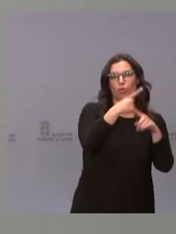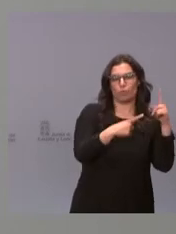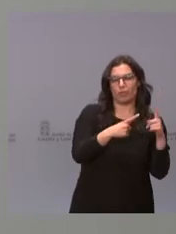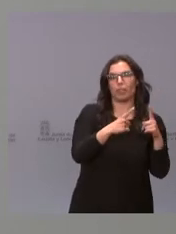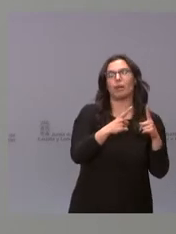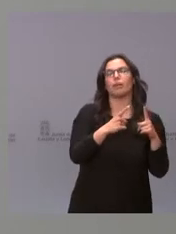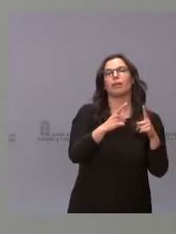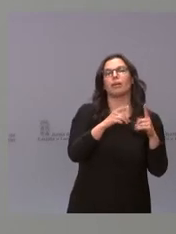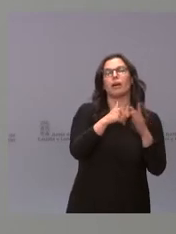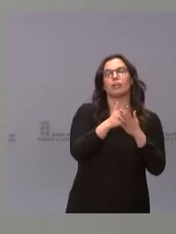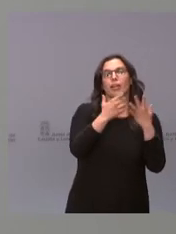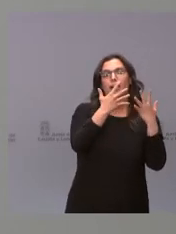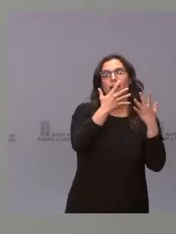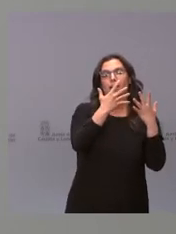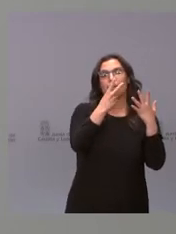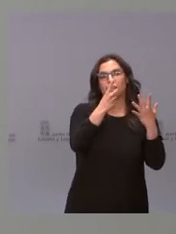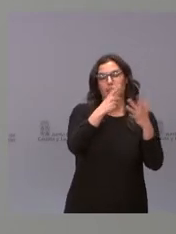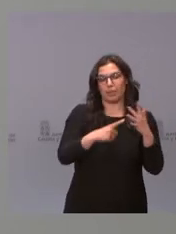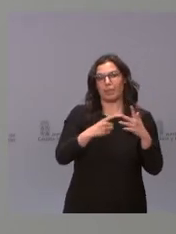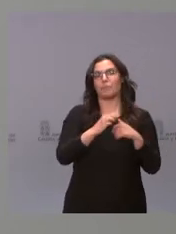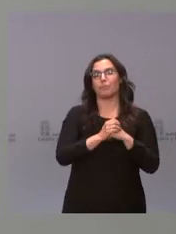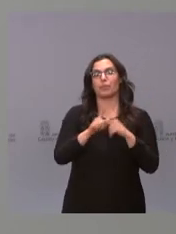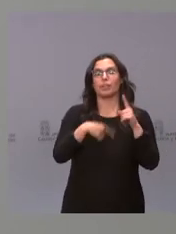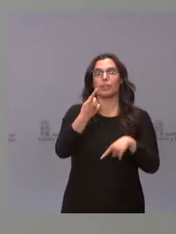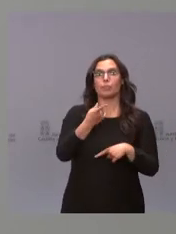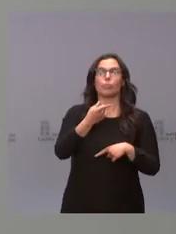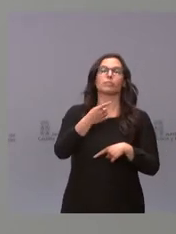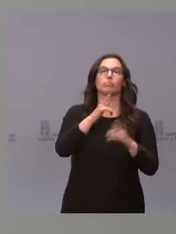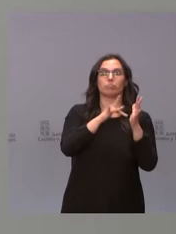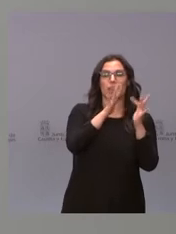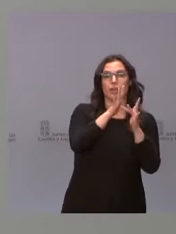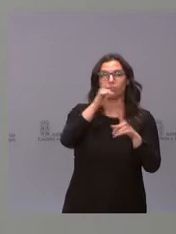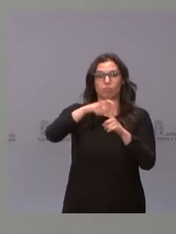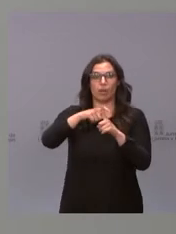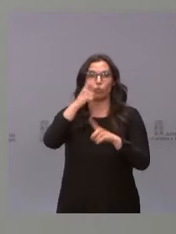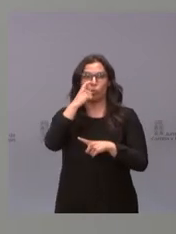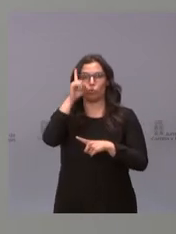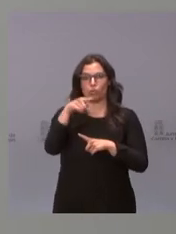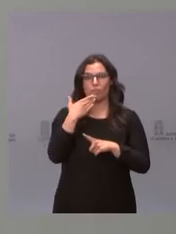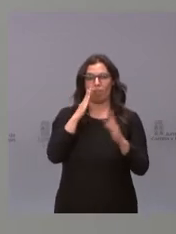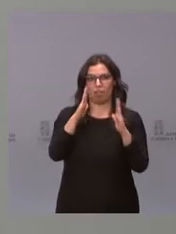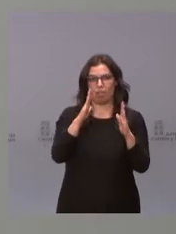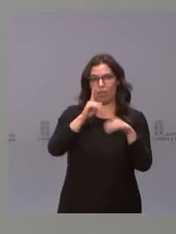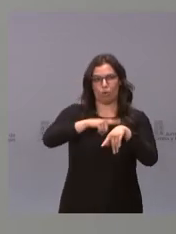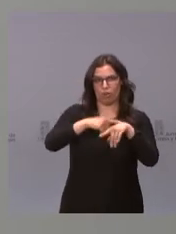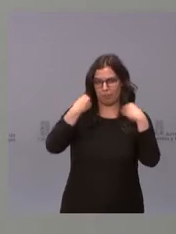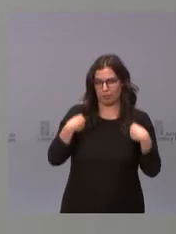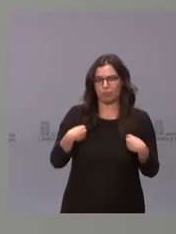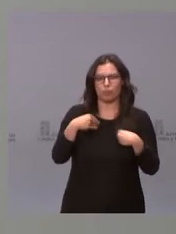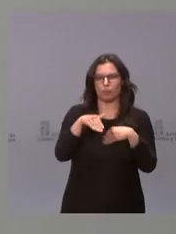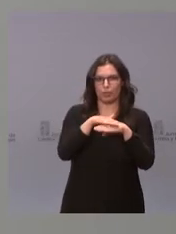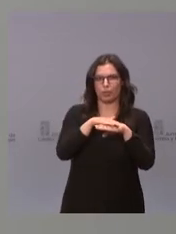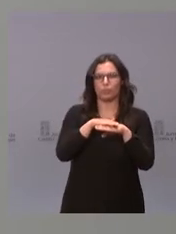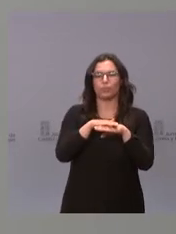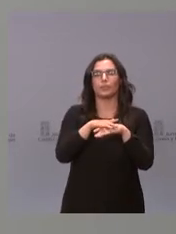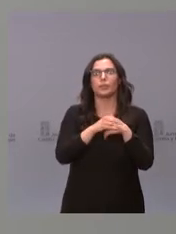y 7 a 8 y media. El 7 de abril, los nacidos en abril, mayo y junio, también en esas franjas de edad, digo, en esas franjas de